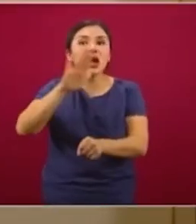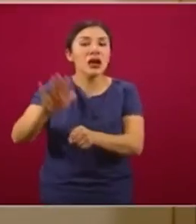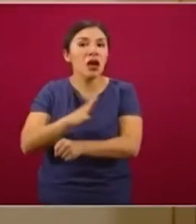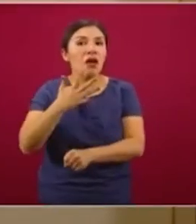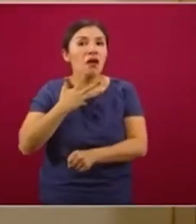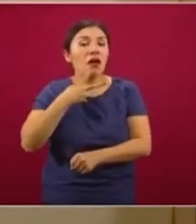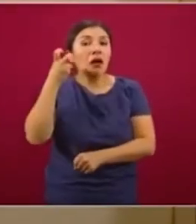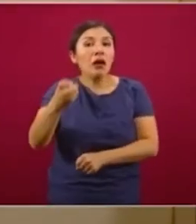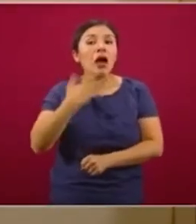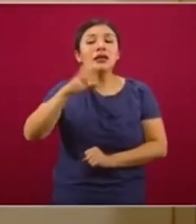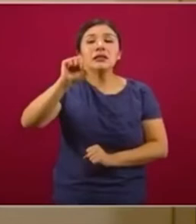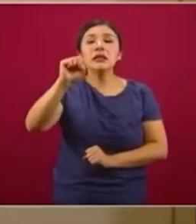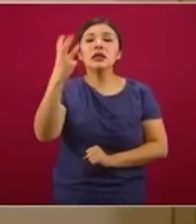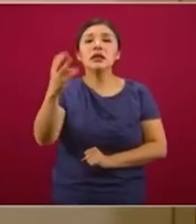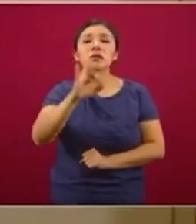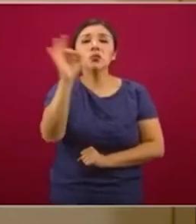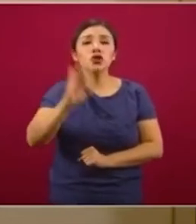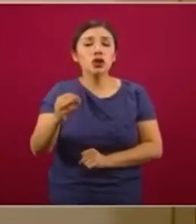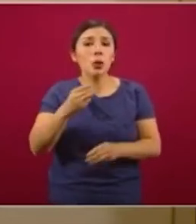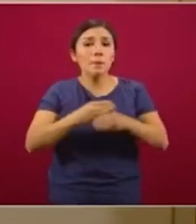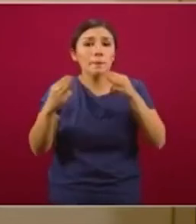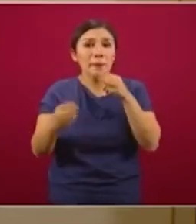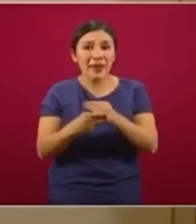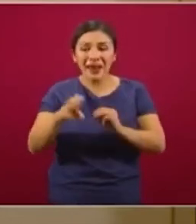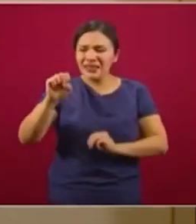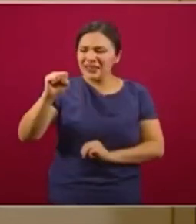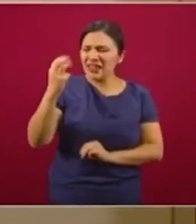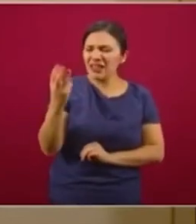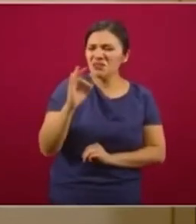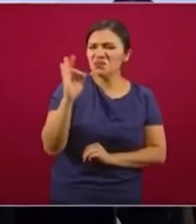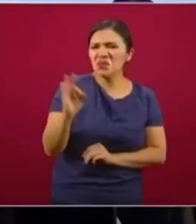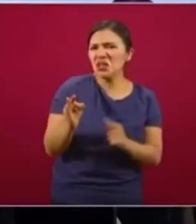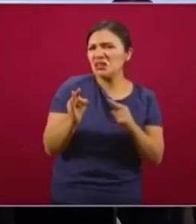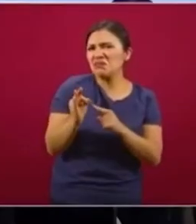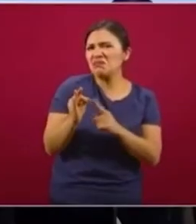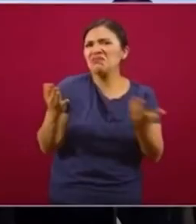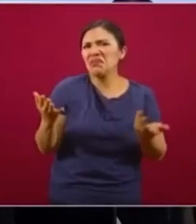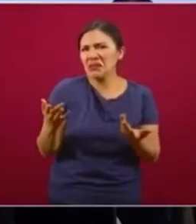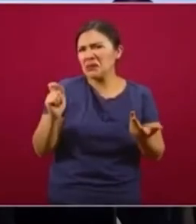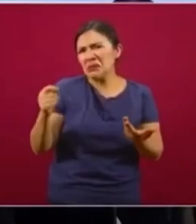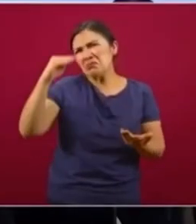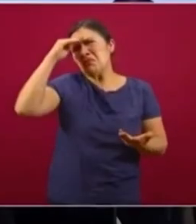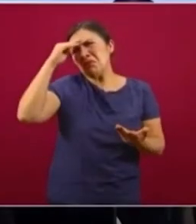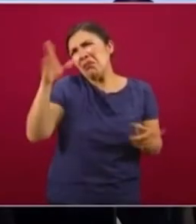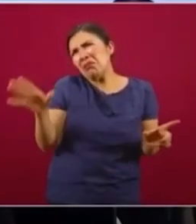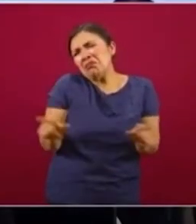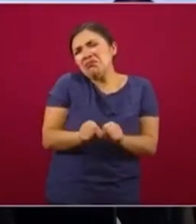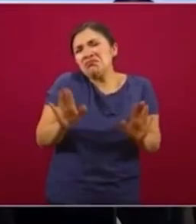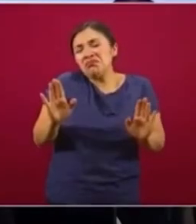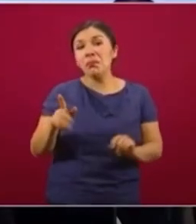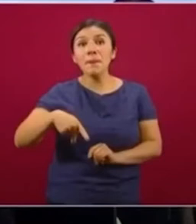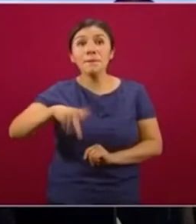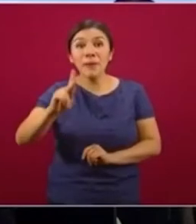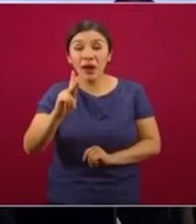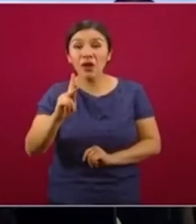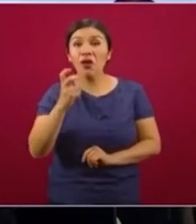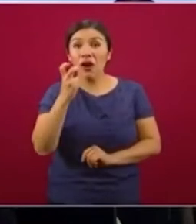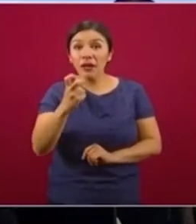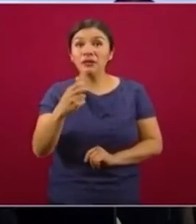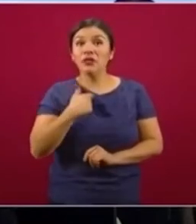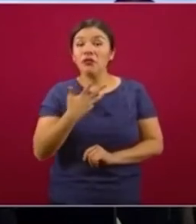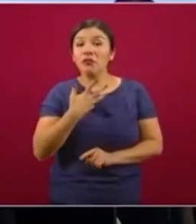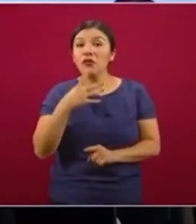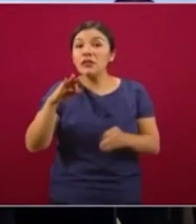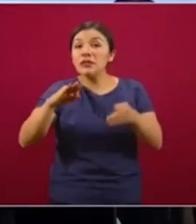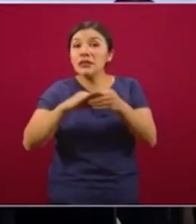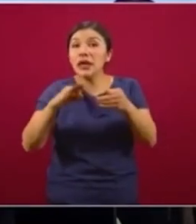bodegas absorben el 63 por ciento del insumo. Cuando hablo del 63 por ciento no dice mucho, pero cuando lo ponemos en que andamos ya